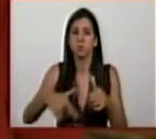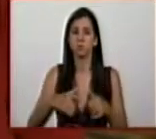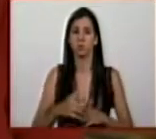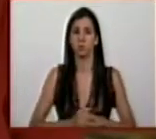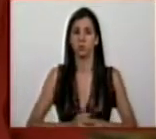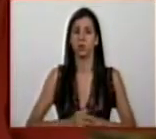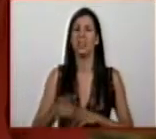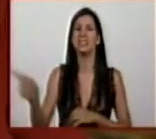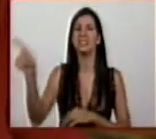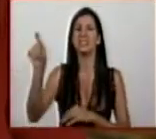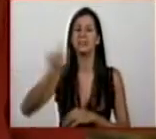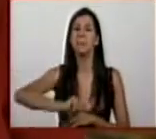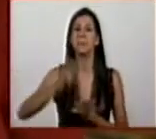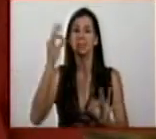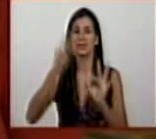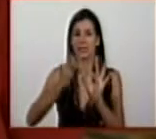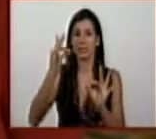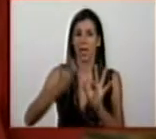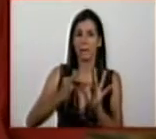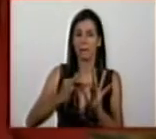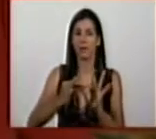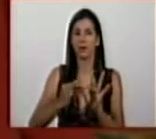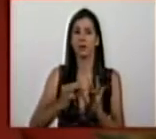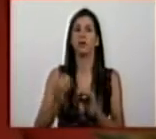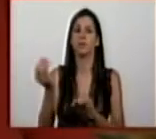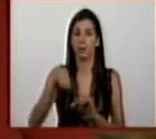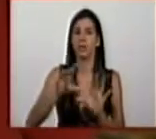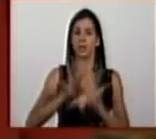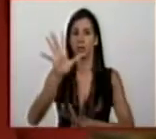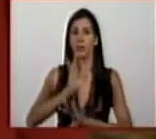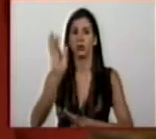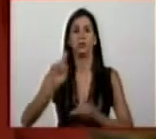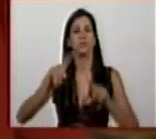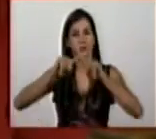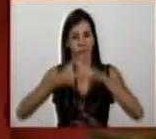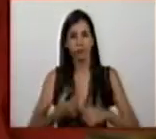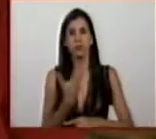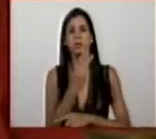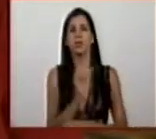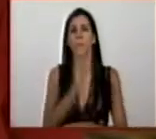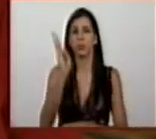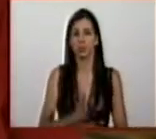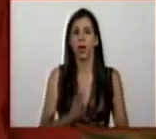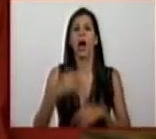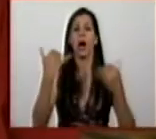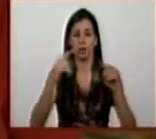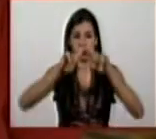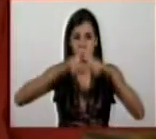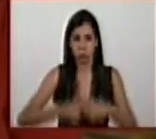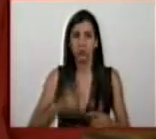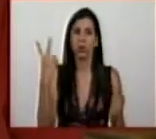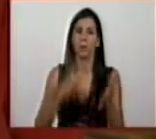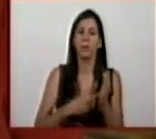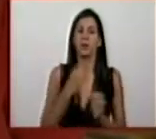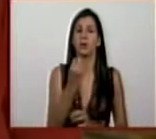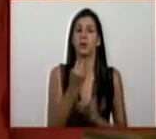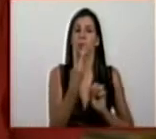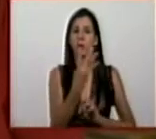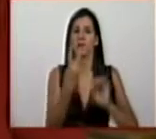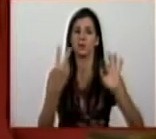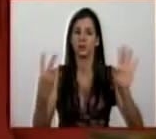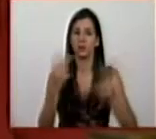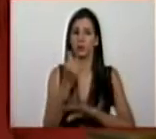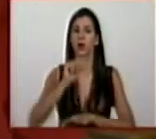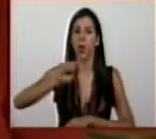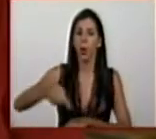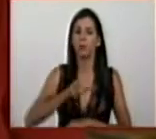del mes de septiembre y quedará el salario mínimo para ese momento en 2.047 bolívares con